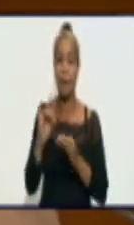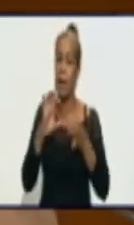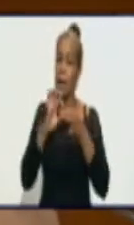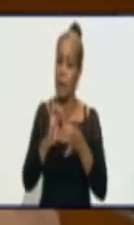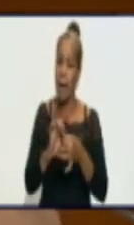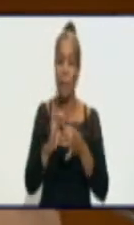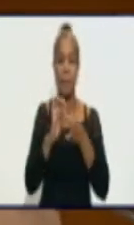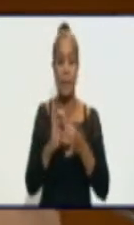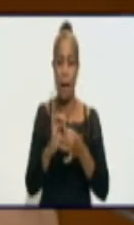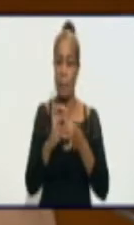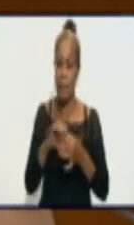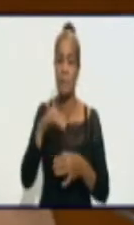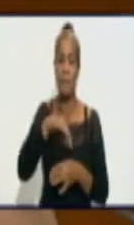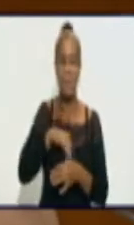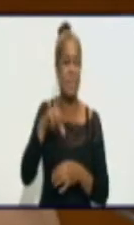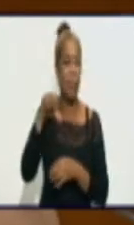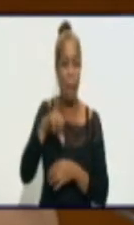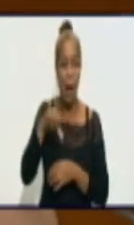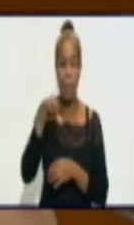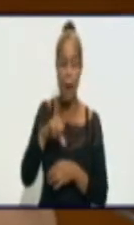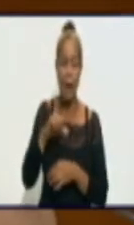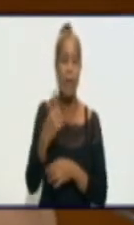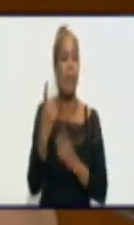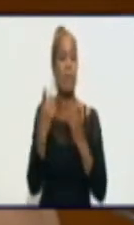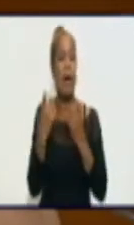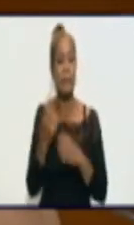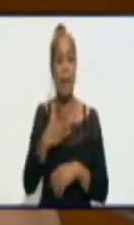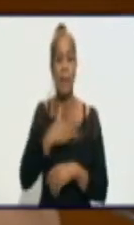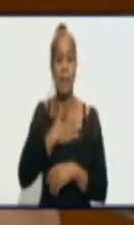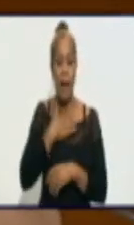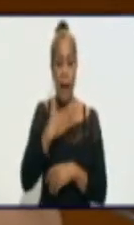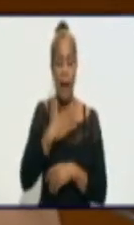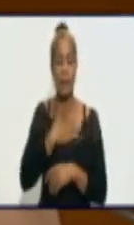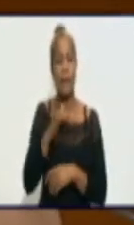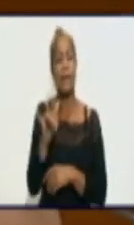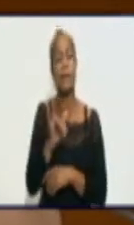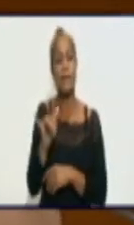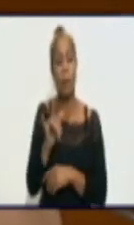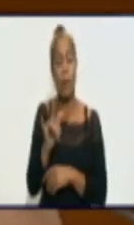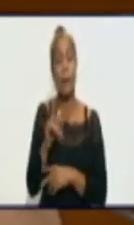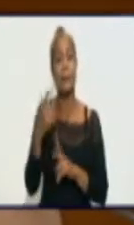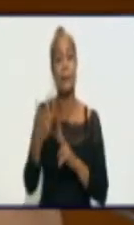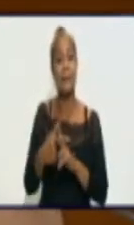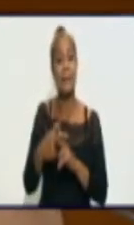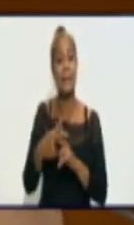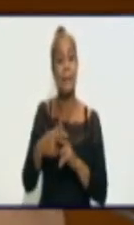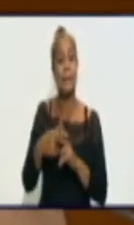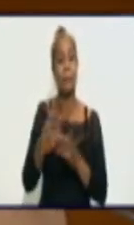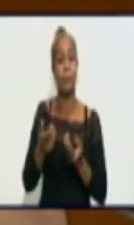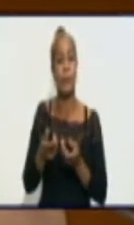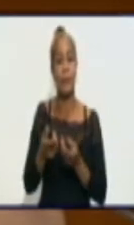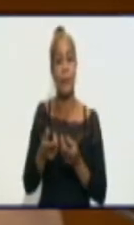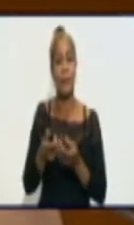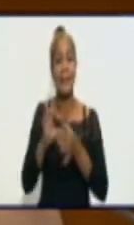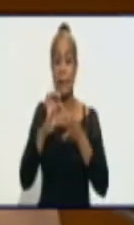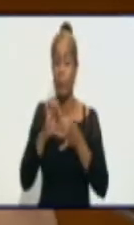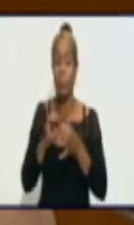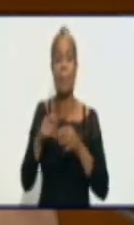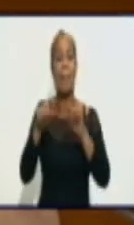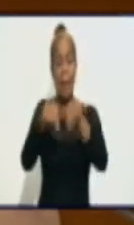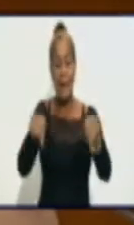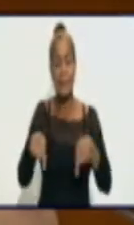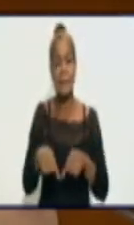con síntomas de agravamiento ya, con falta de aire, y es trasladada para la unidad de cuidados intensivos, donde